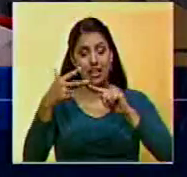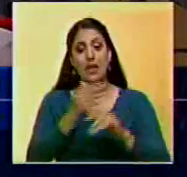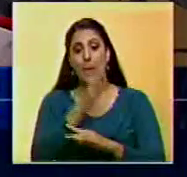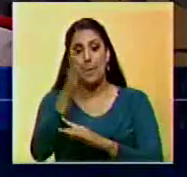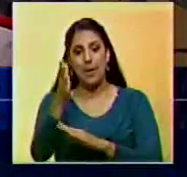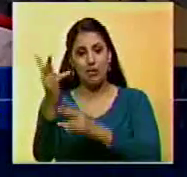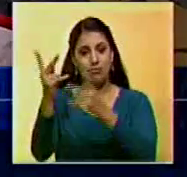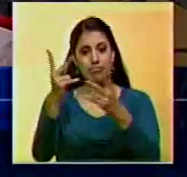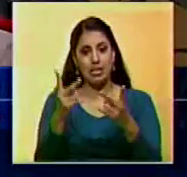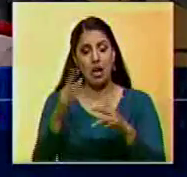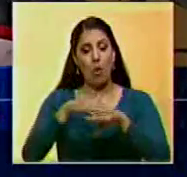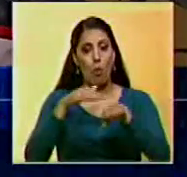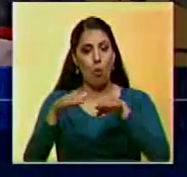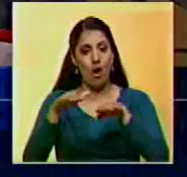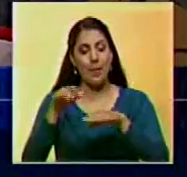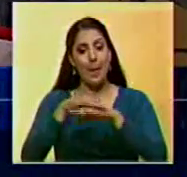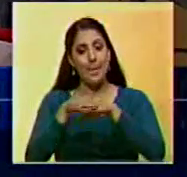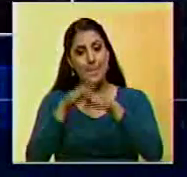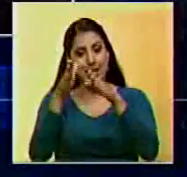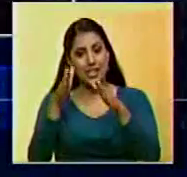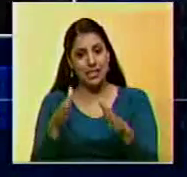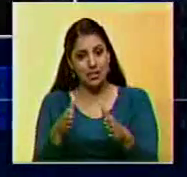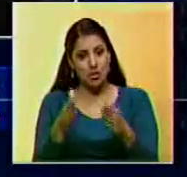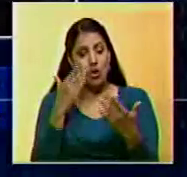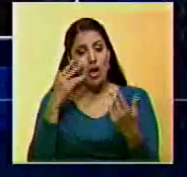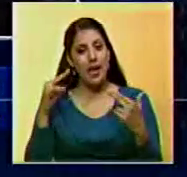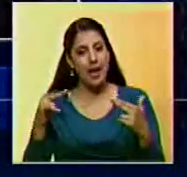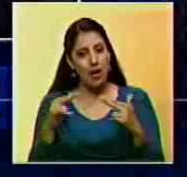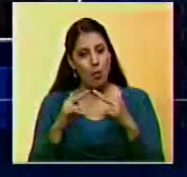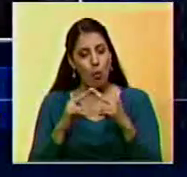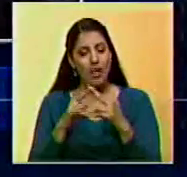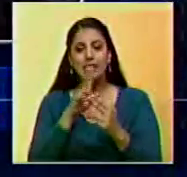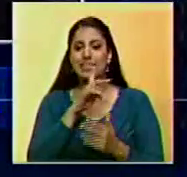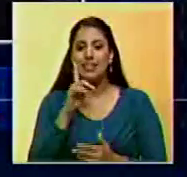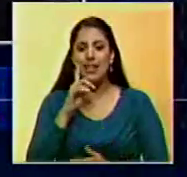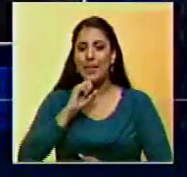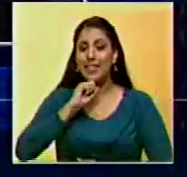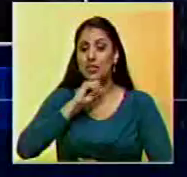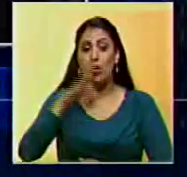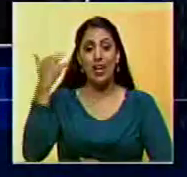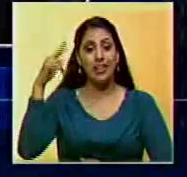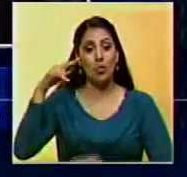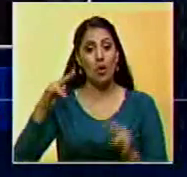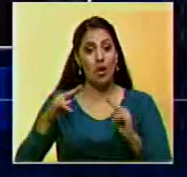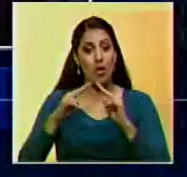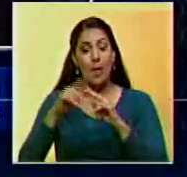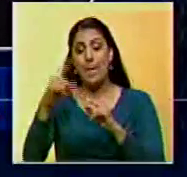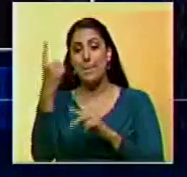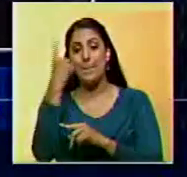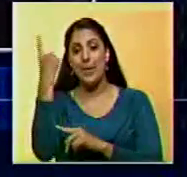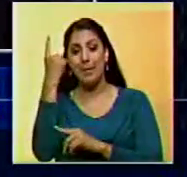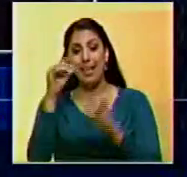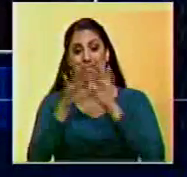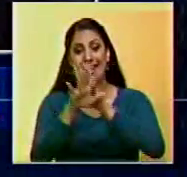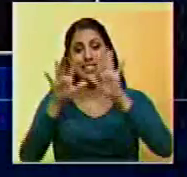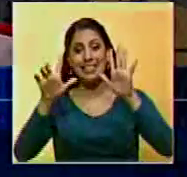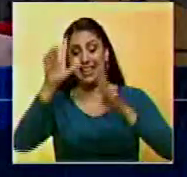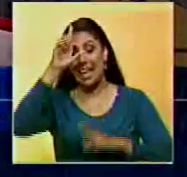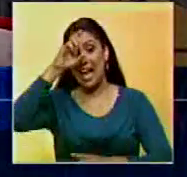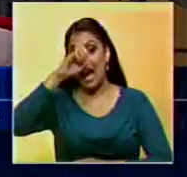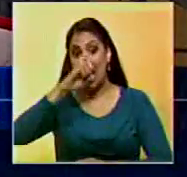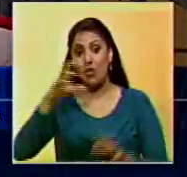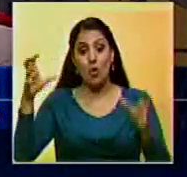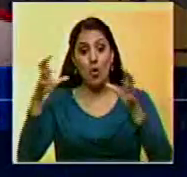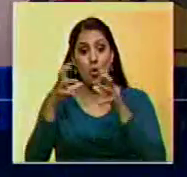serán recibidos este jueves por el Ministro Vieira en un encuentro calificado de histórico, ya que será la primera vez en 17 años